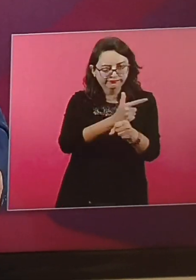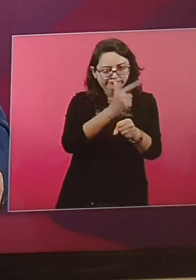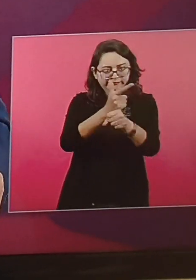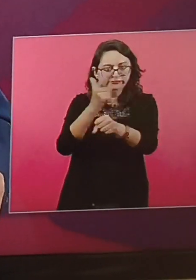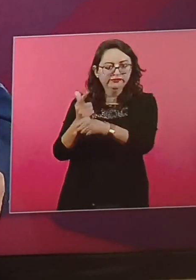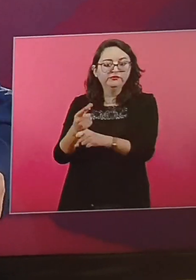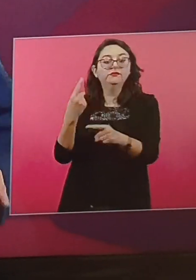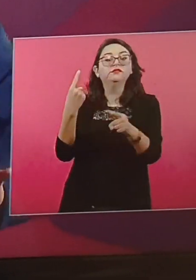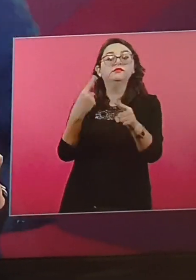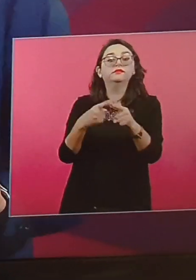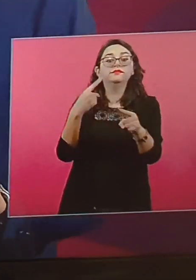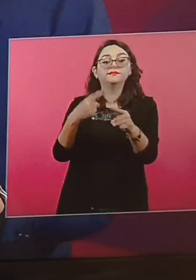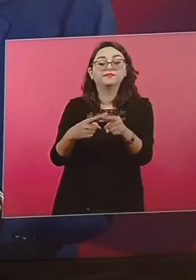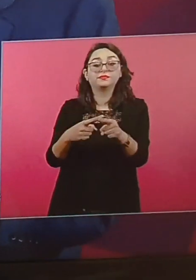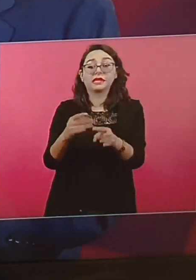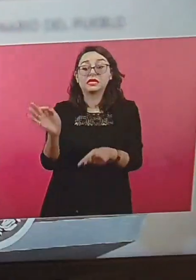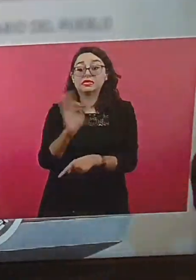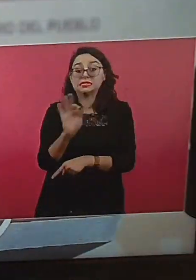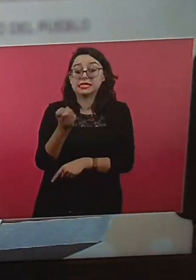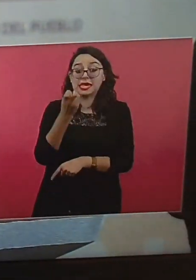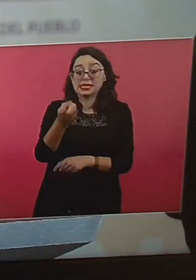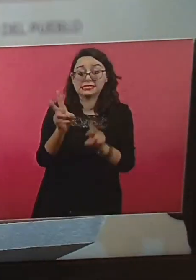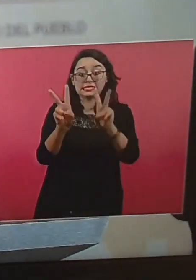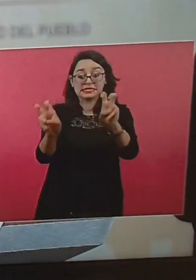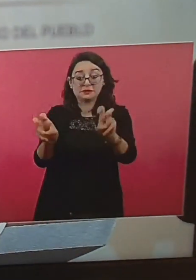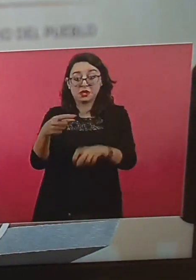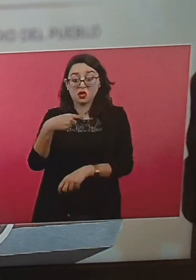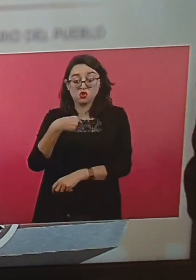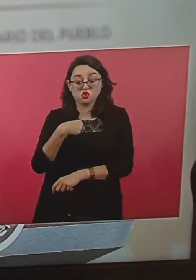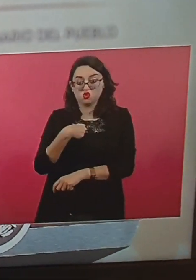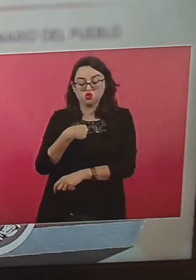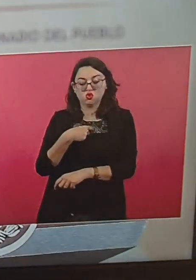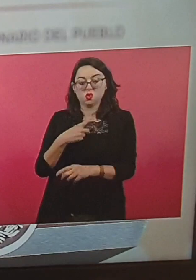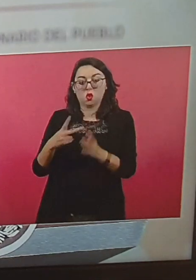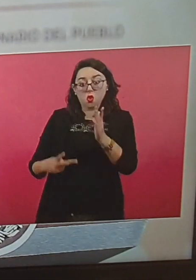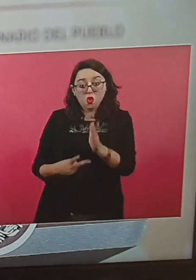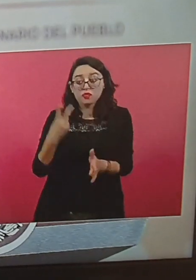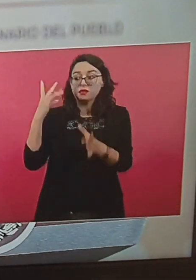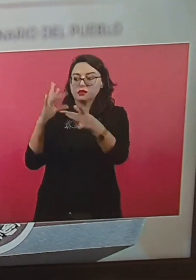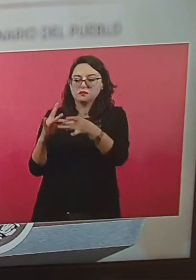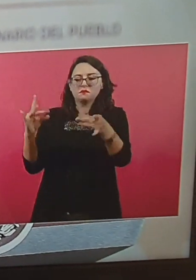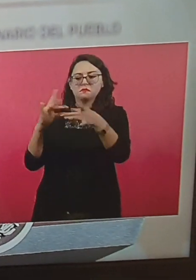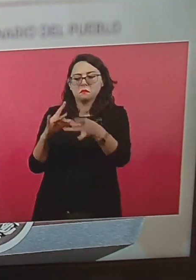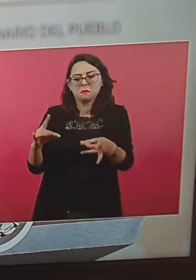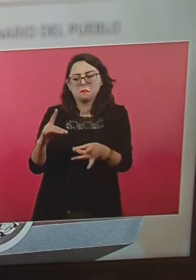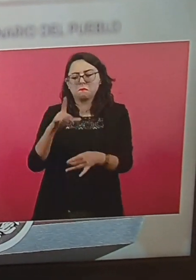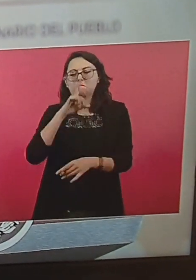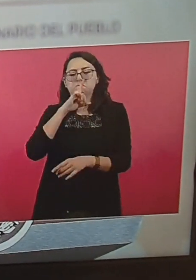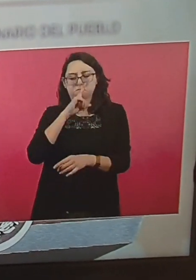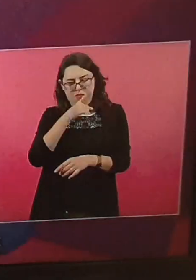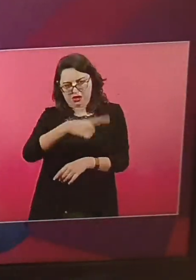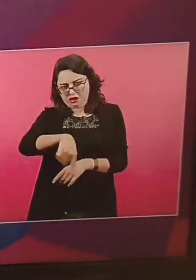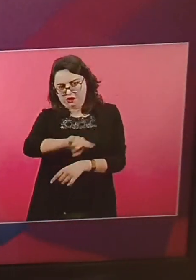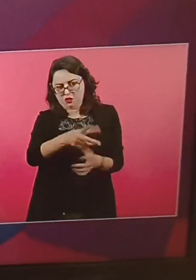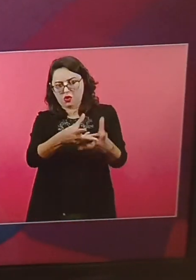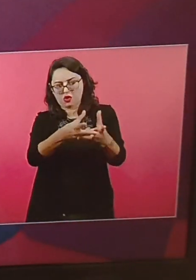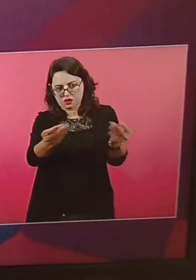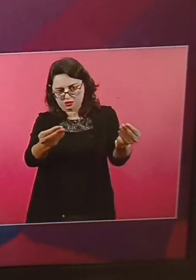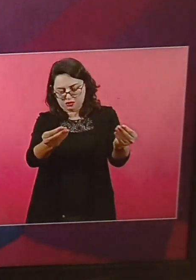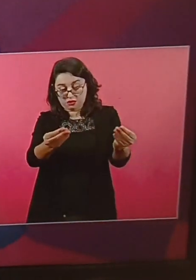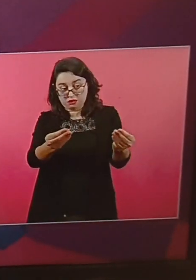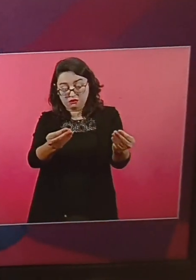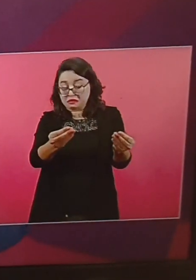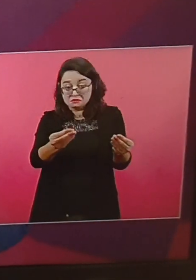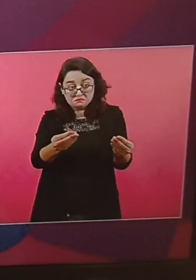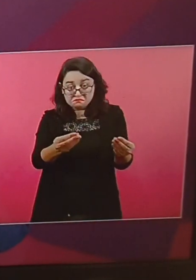Y a lo mejor ya no voy a hablar de eso. Porque ya va a quedar resuelto. Si no se resuelve... Entonces sí.